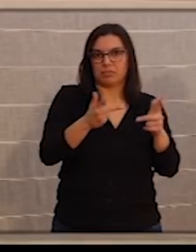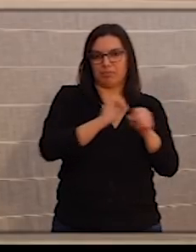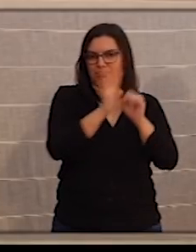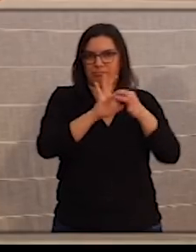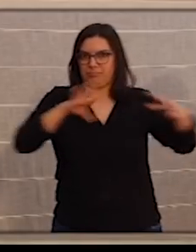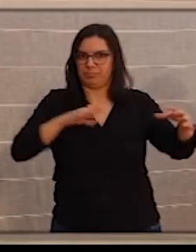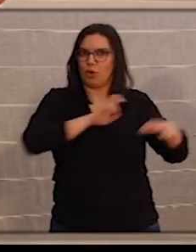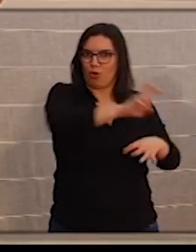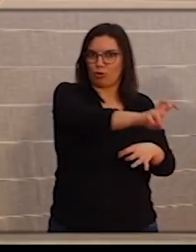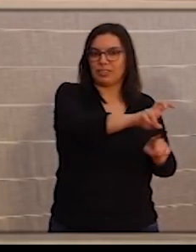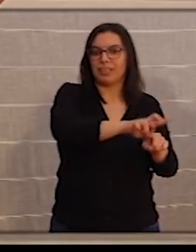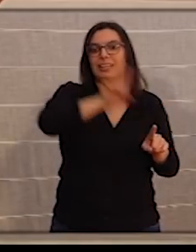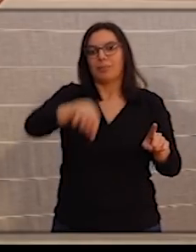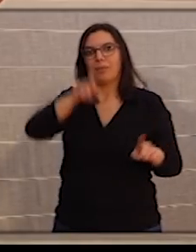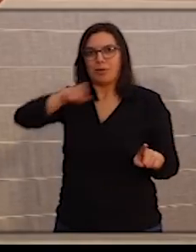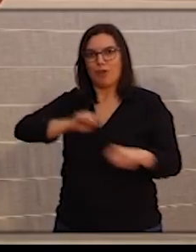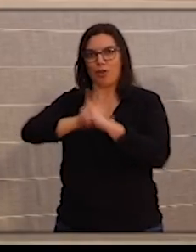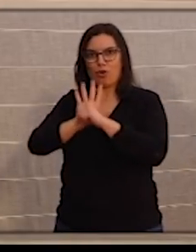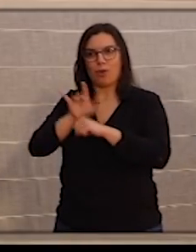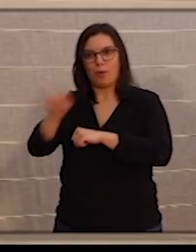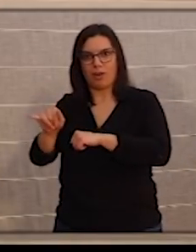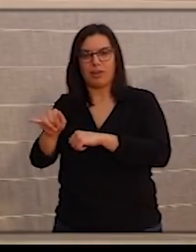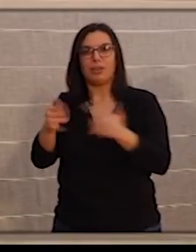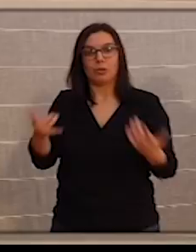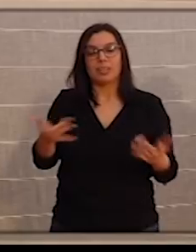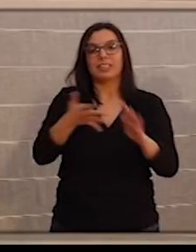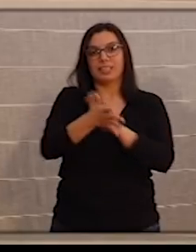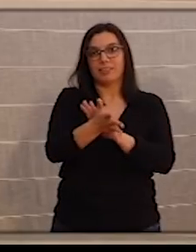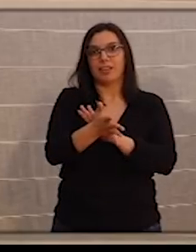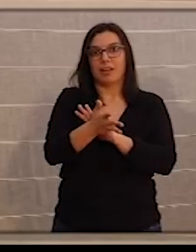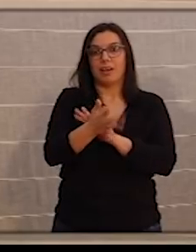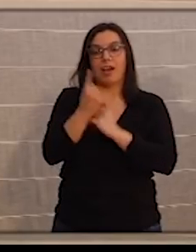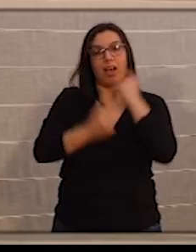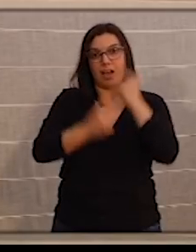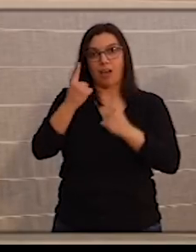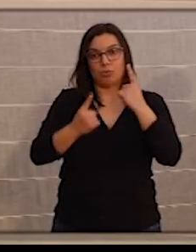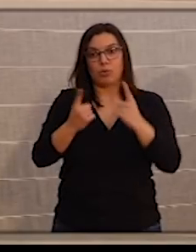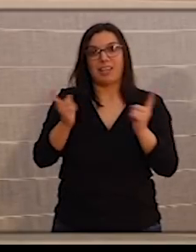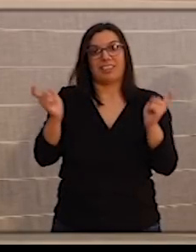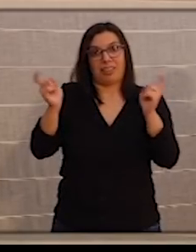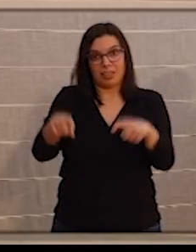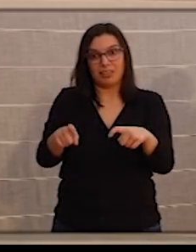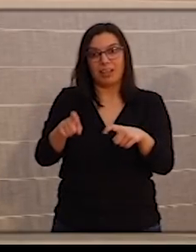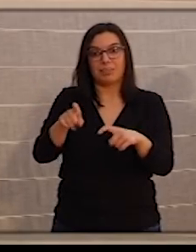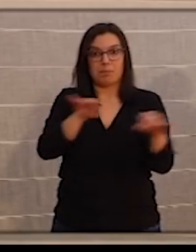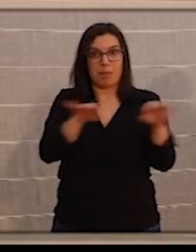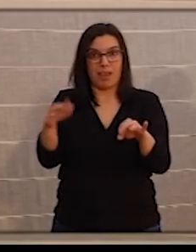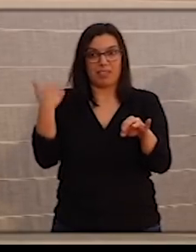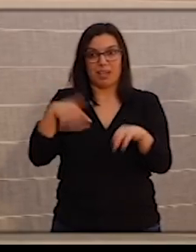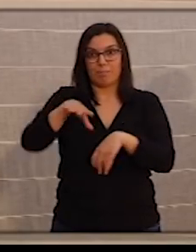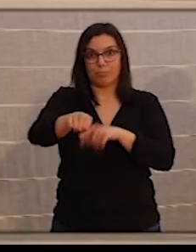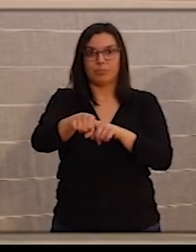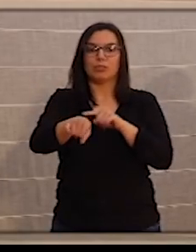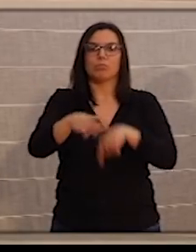y a los pacientes que tienen coronavirus. Y esto lo que supone es que algunas de las citas programadas serán